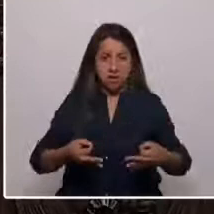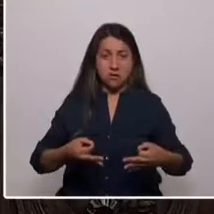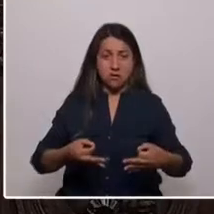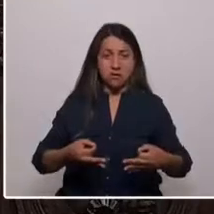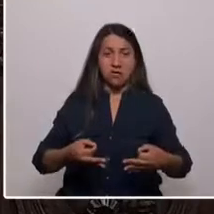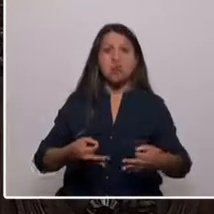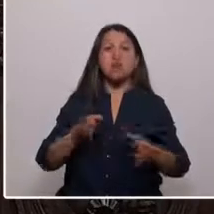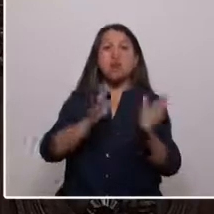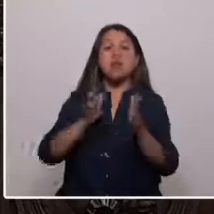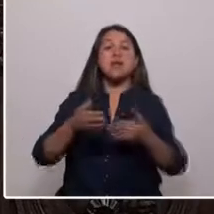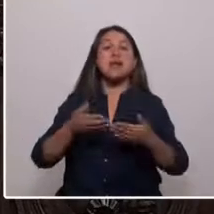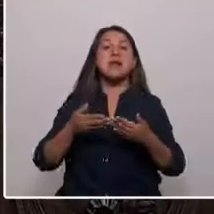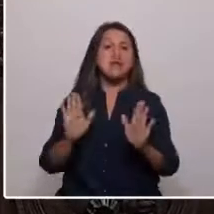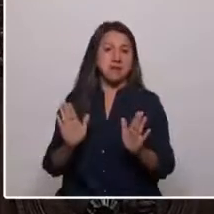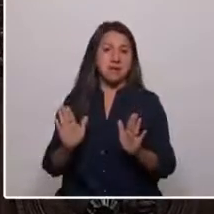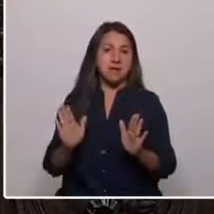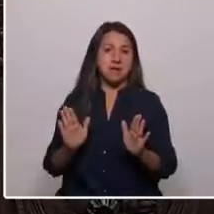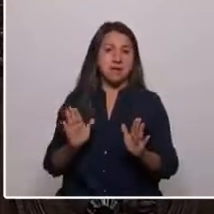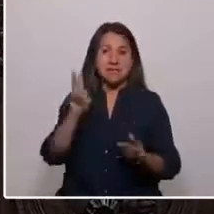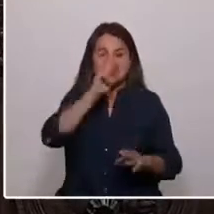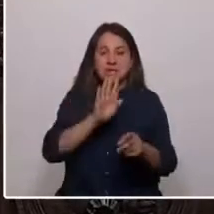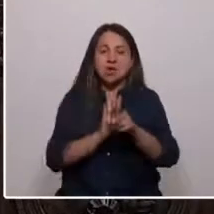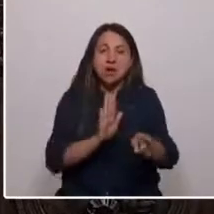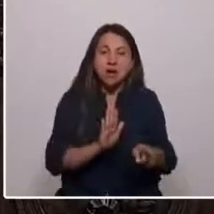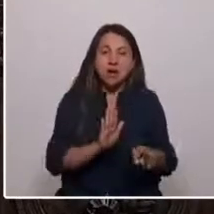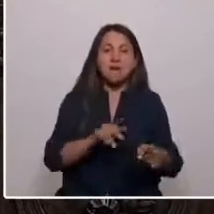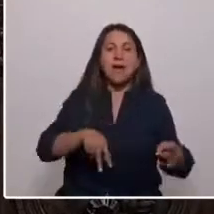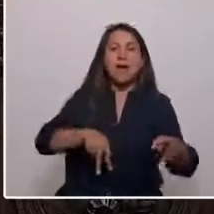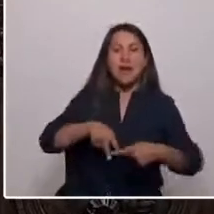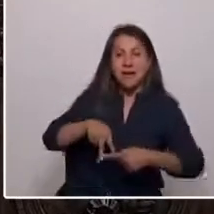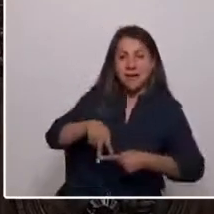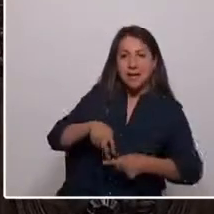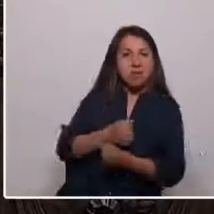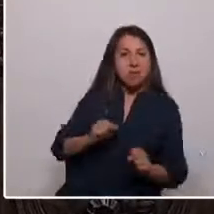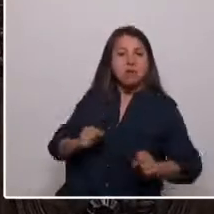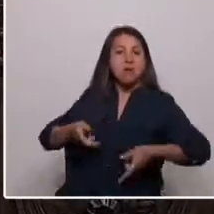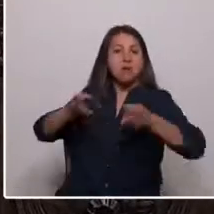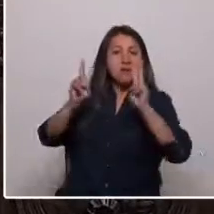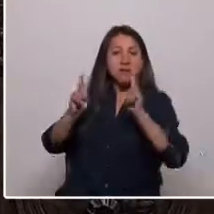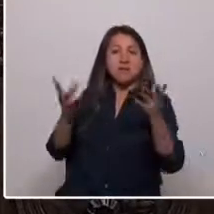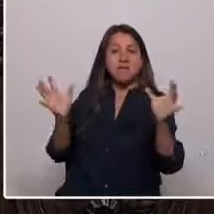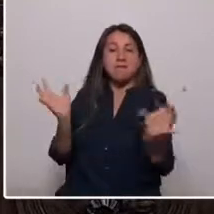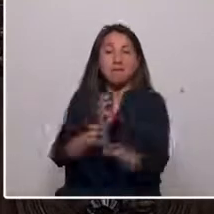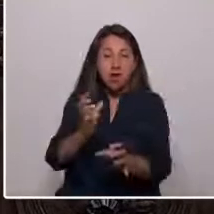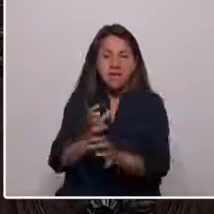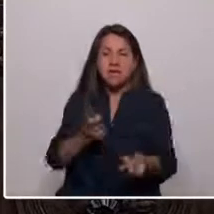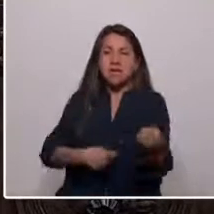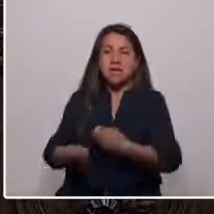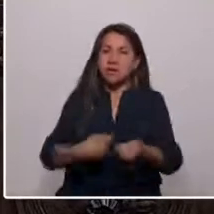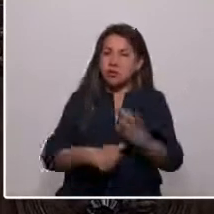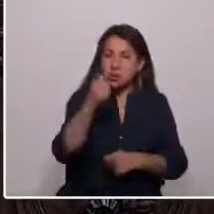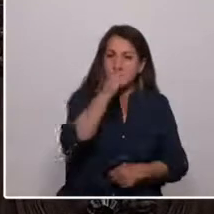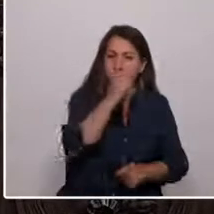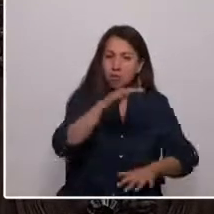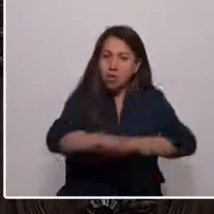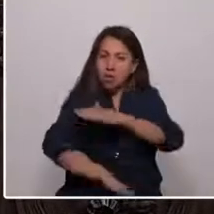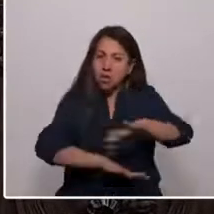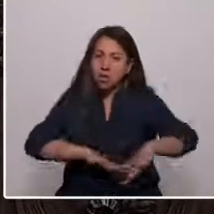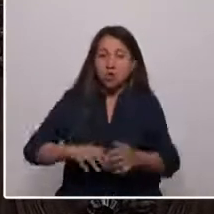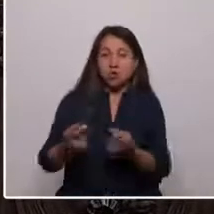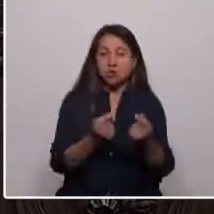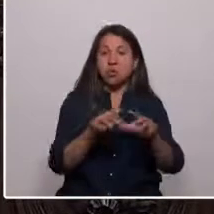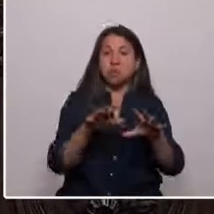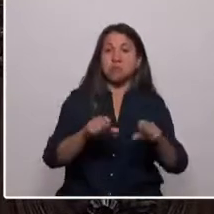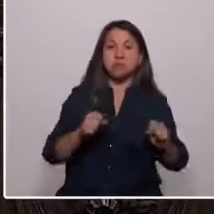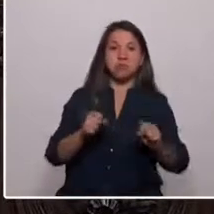libertad. La libertad sin orden es anarquía. No podemos permitir que la violencia, el narcotráfico y la corrupción se tome